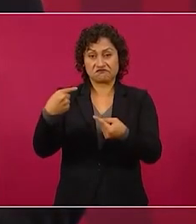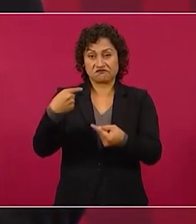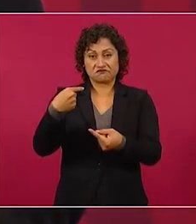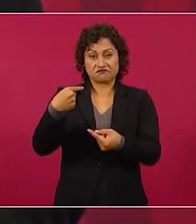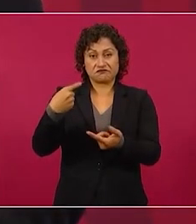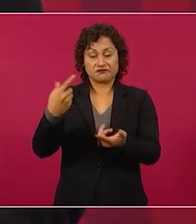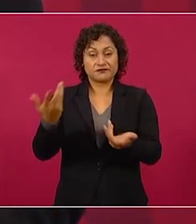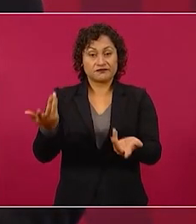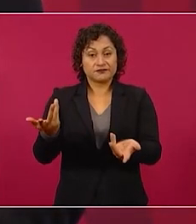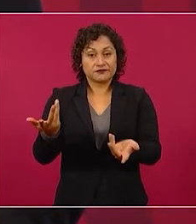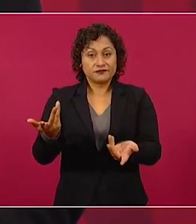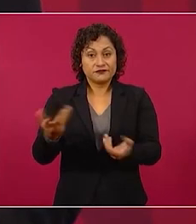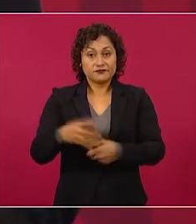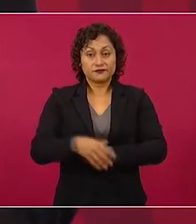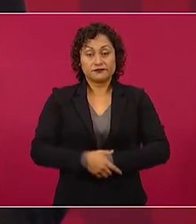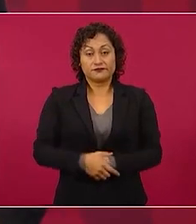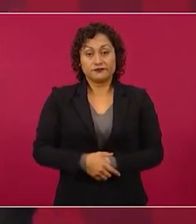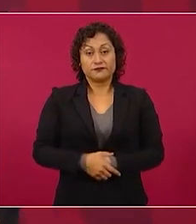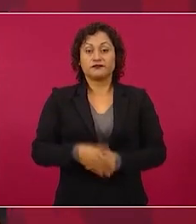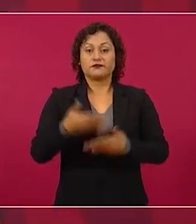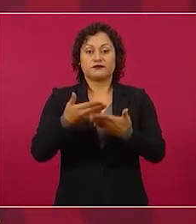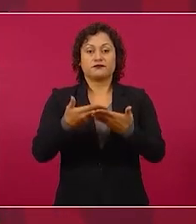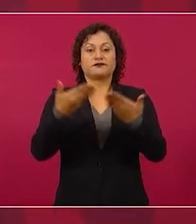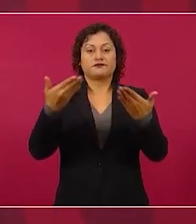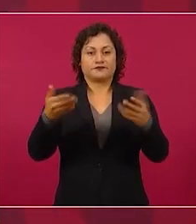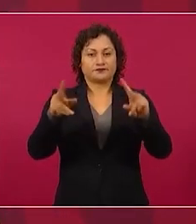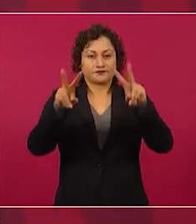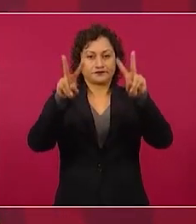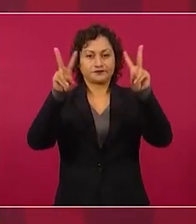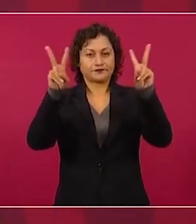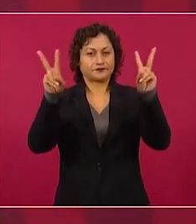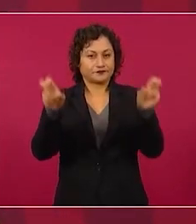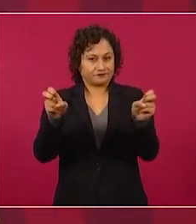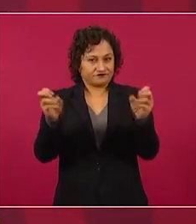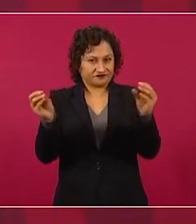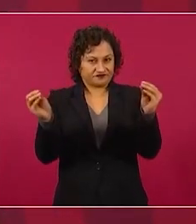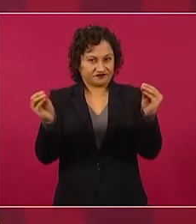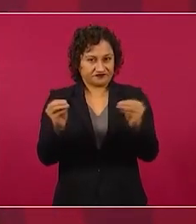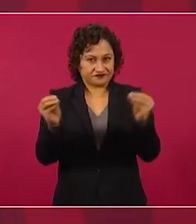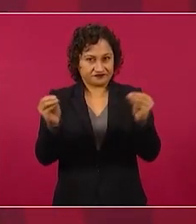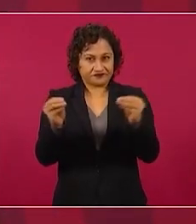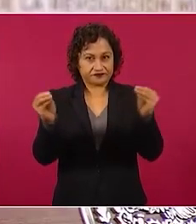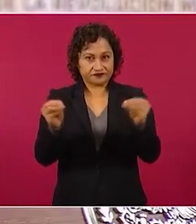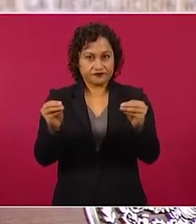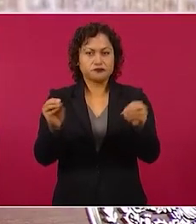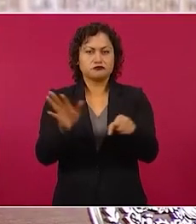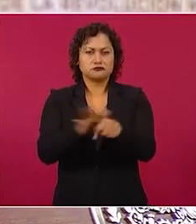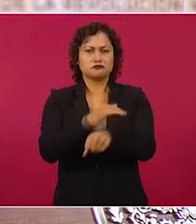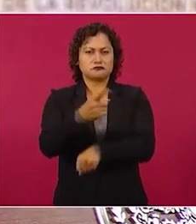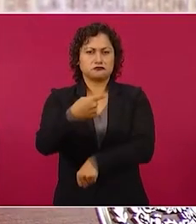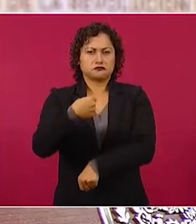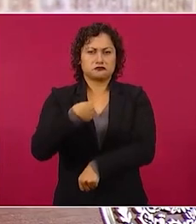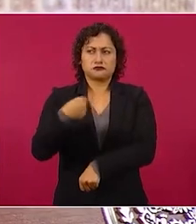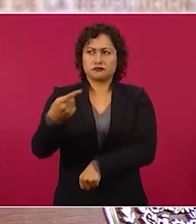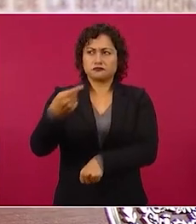Ahora que se generó esta polémica porque ejercí mi derecho de réplica,